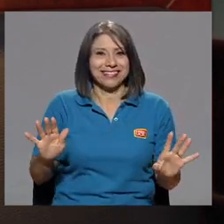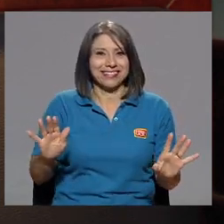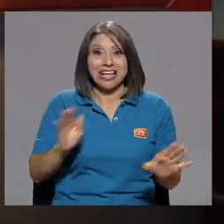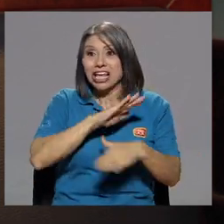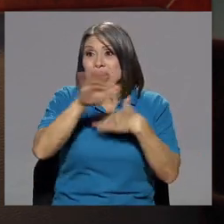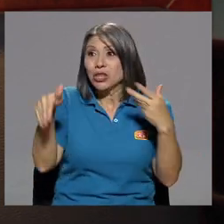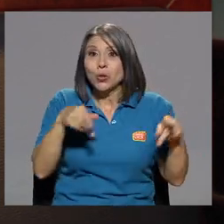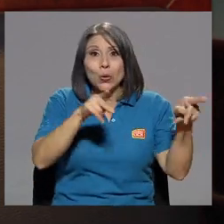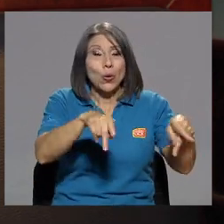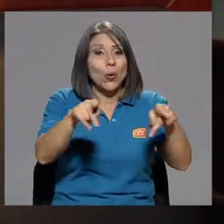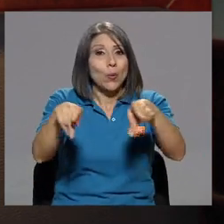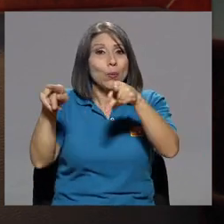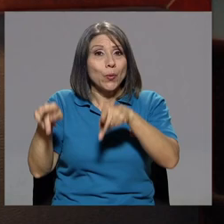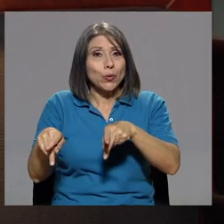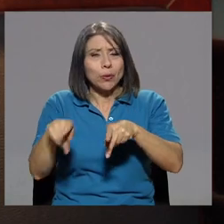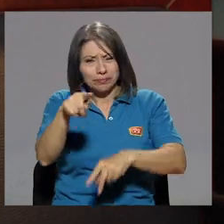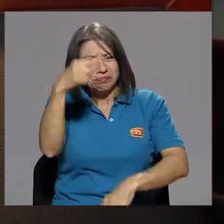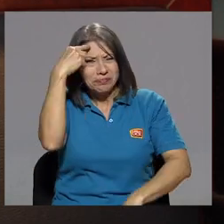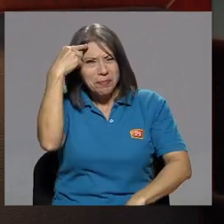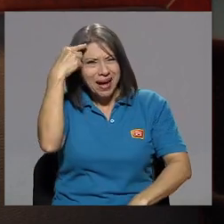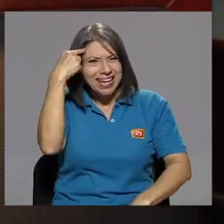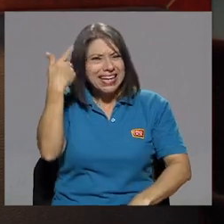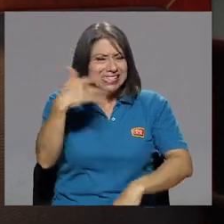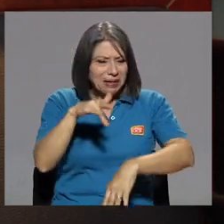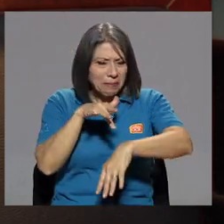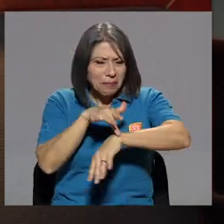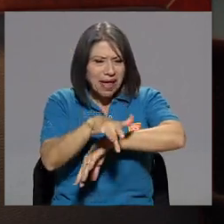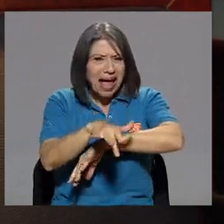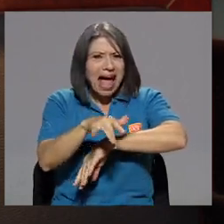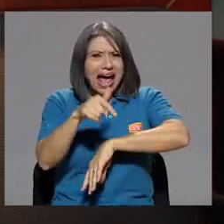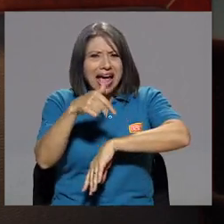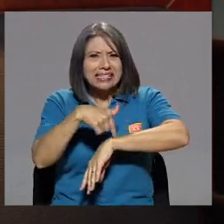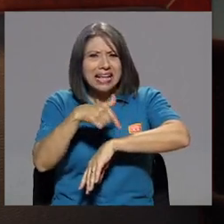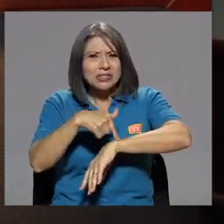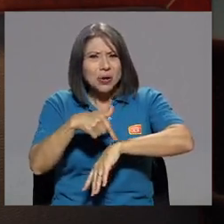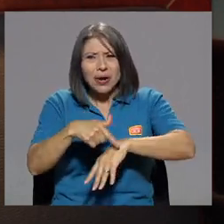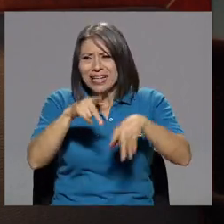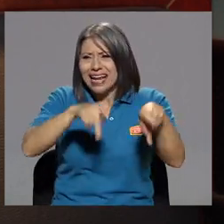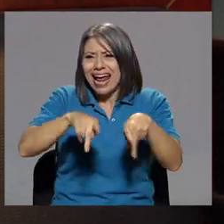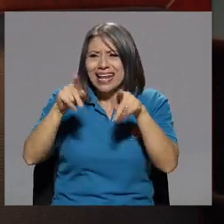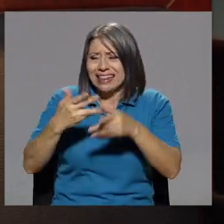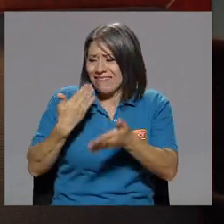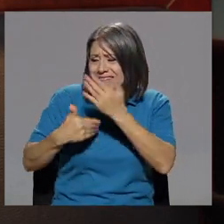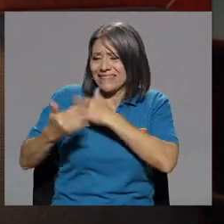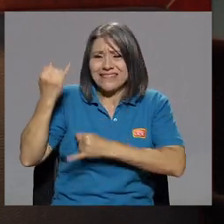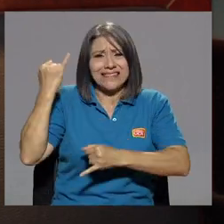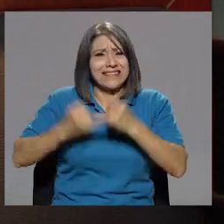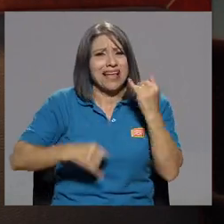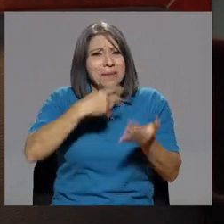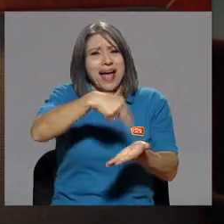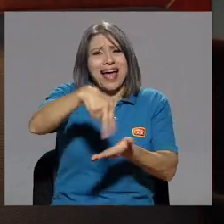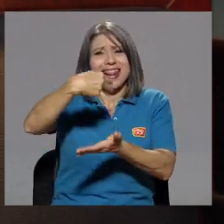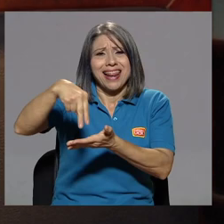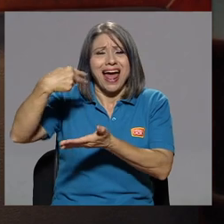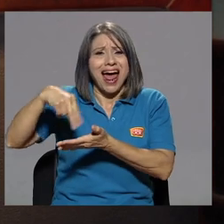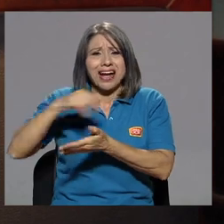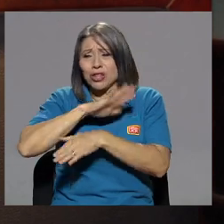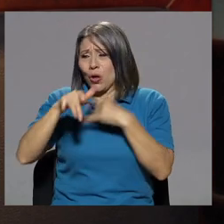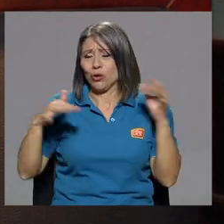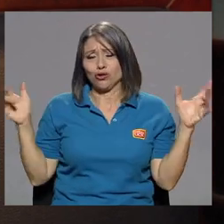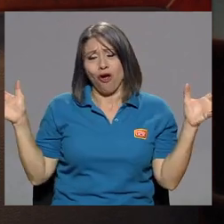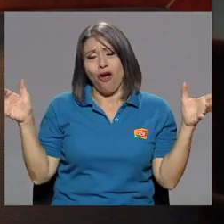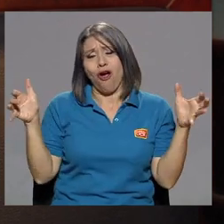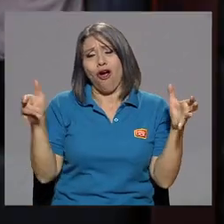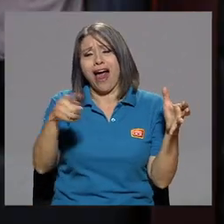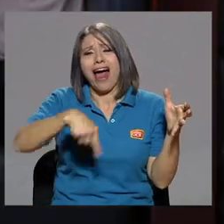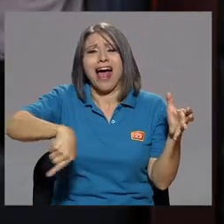Y todo el mundo, imagínense, a esas horas que llegaban de bailar y de tocar los músicos. Y ahí nos hacíamos